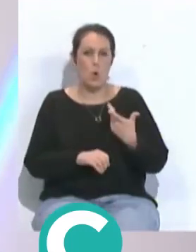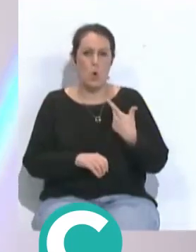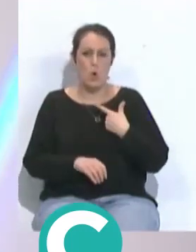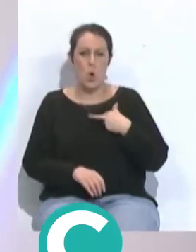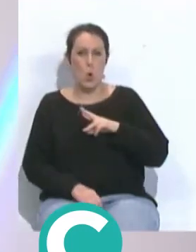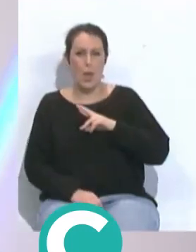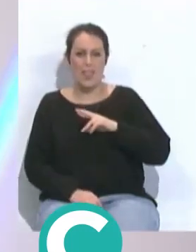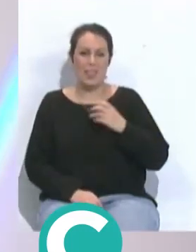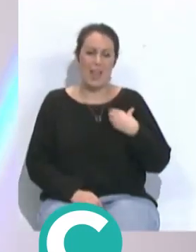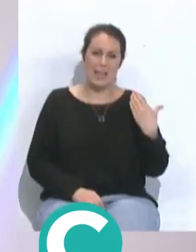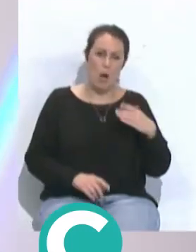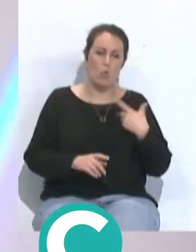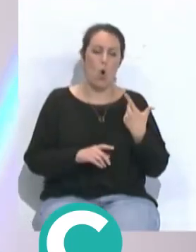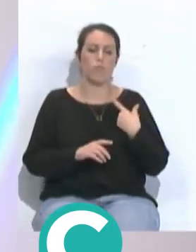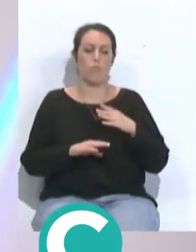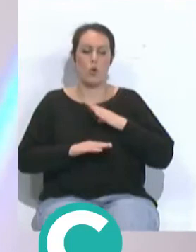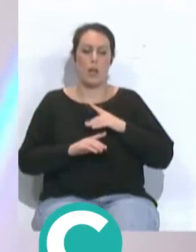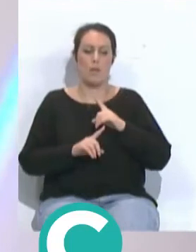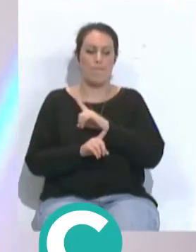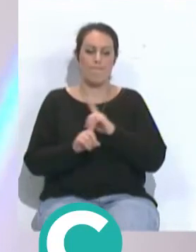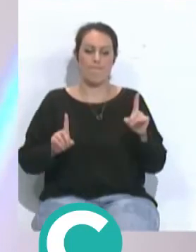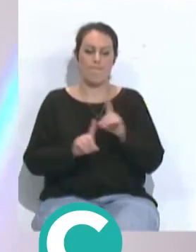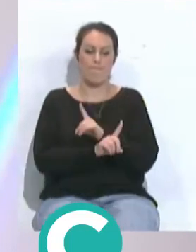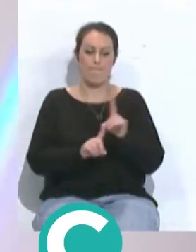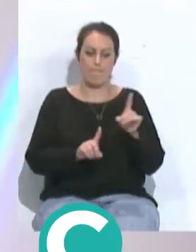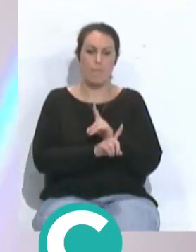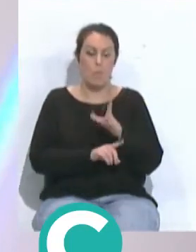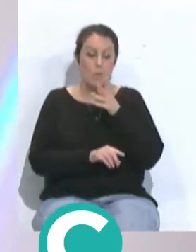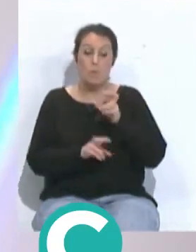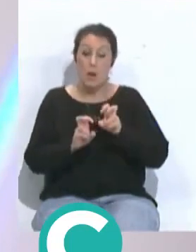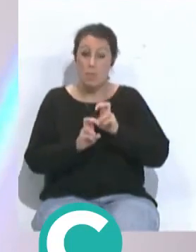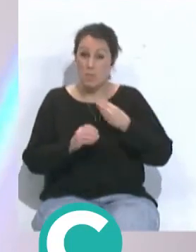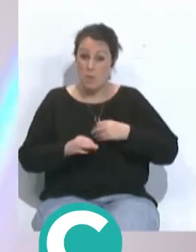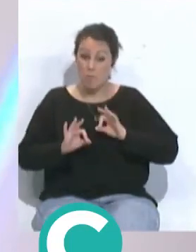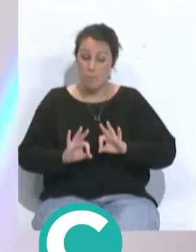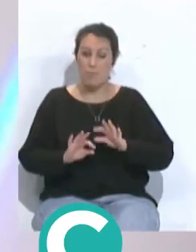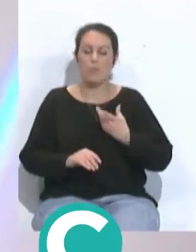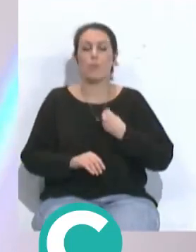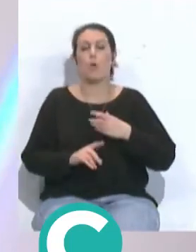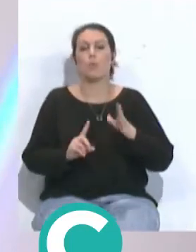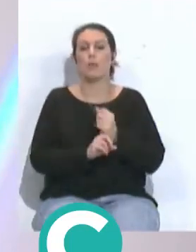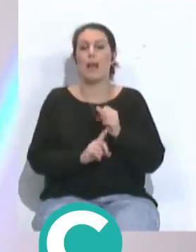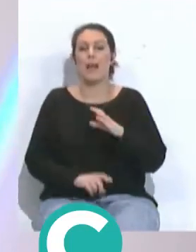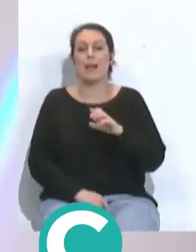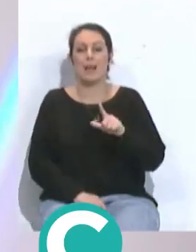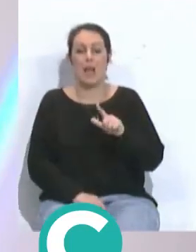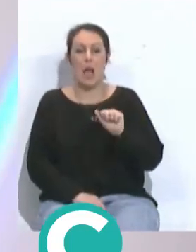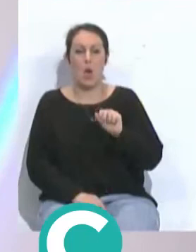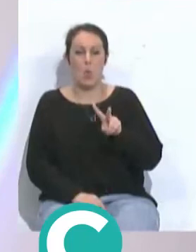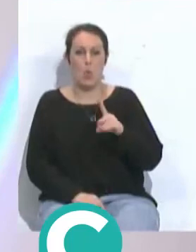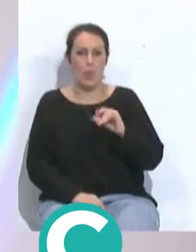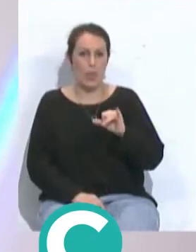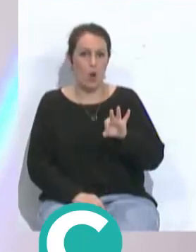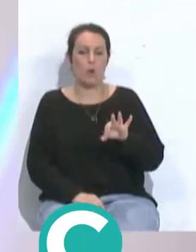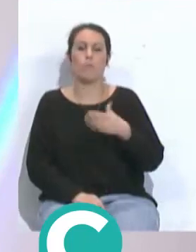no han tenido ninguno esa titularidad indiscutible por en en pos de buscar eso lo que está consiguiendo con Claudio que es ese mayor